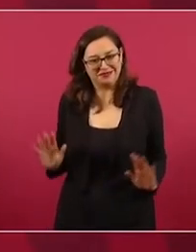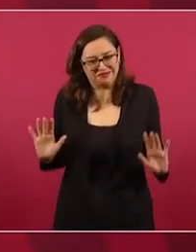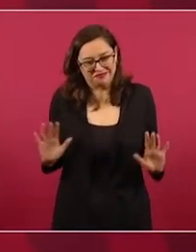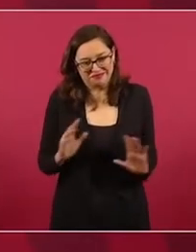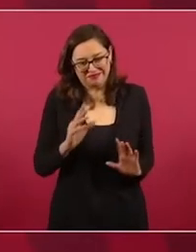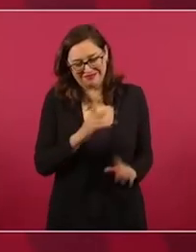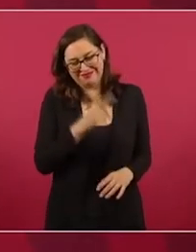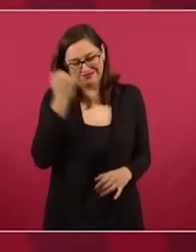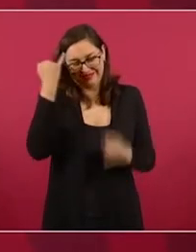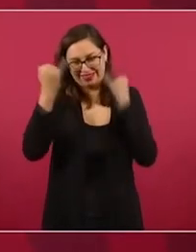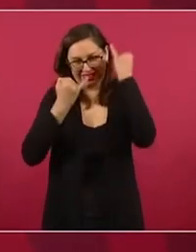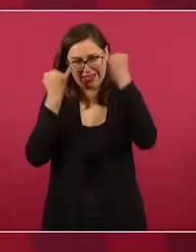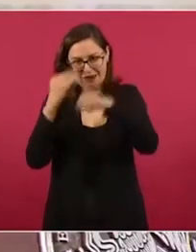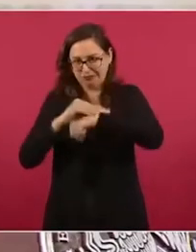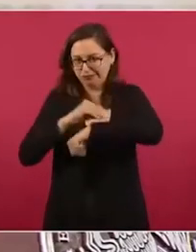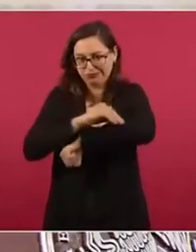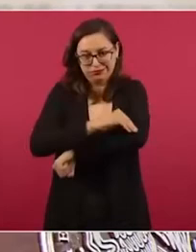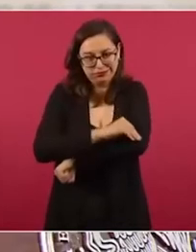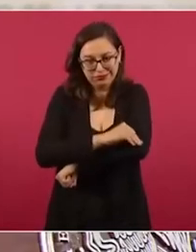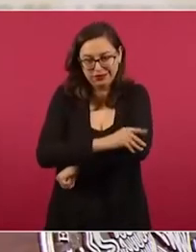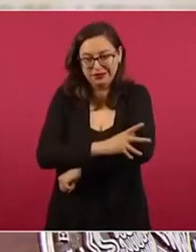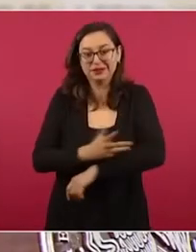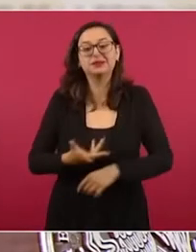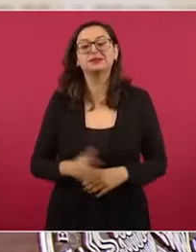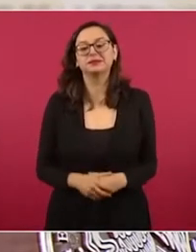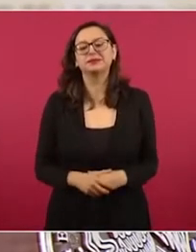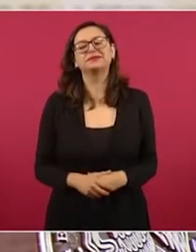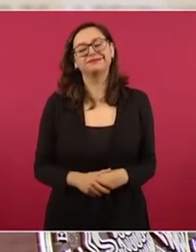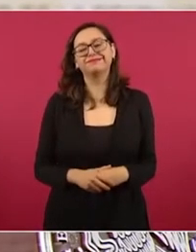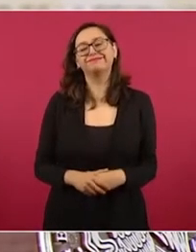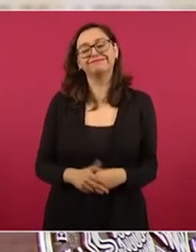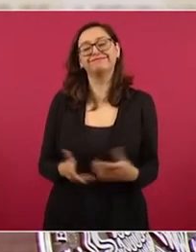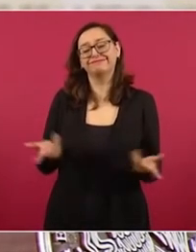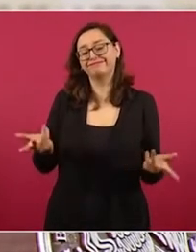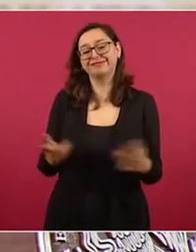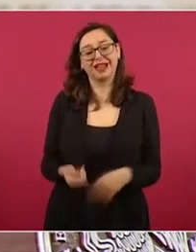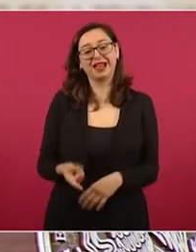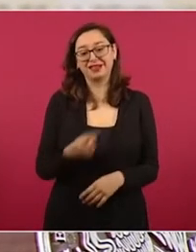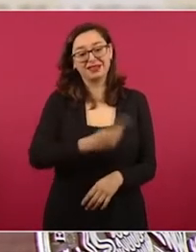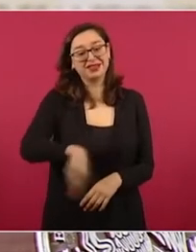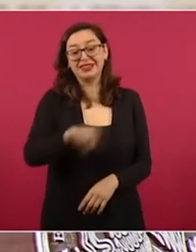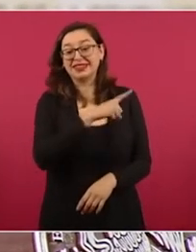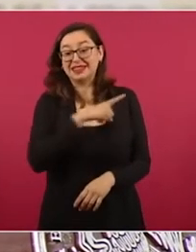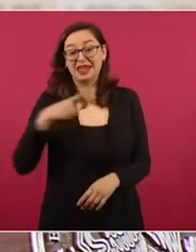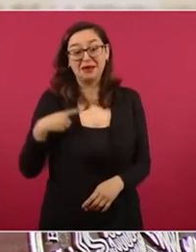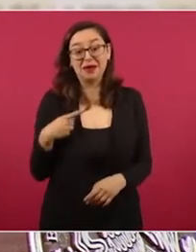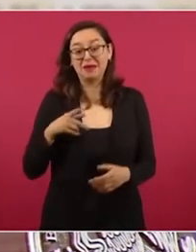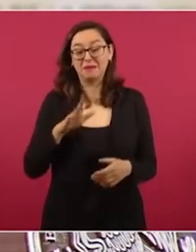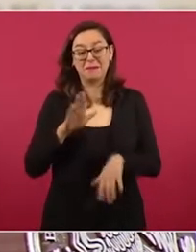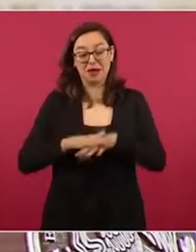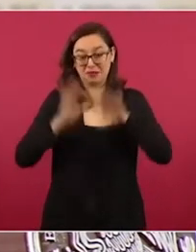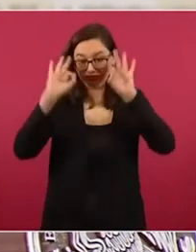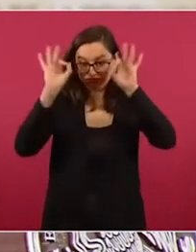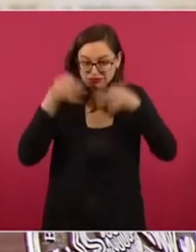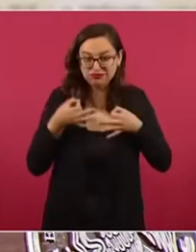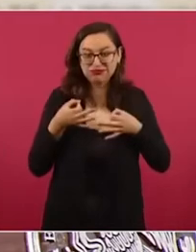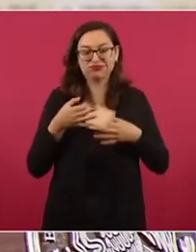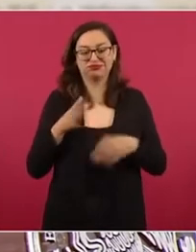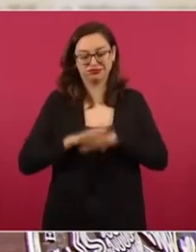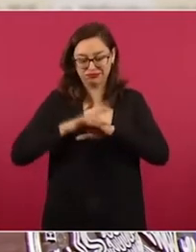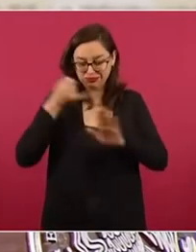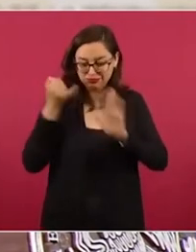no caer en la autocomplacencia, el autoengaño. Por ejemplo, esto de que